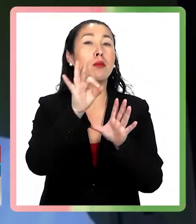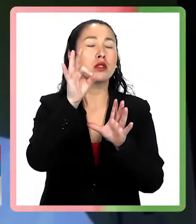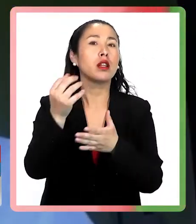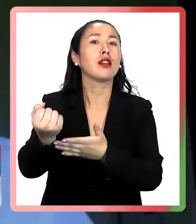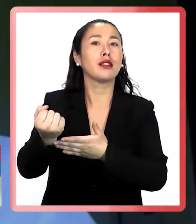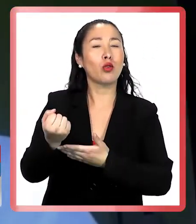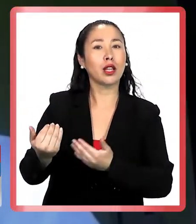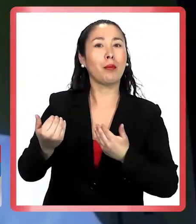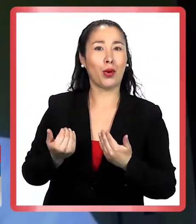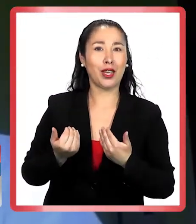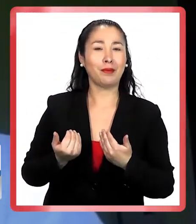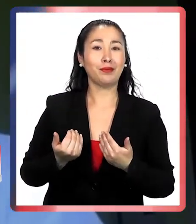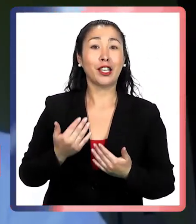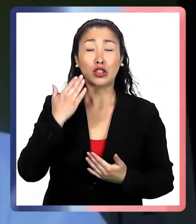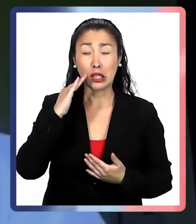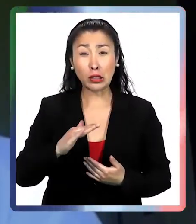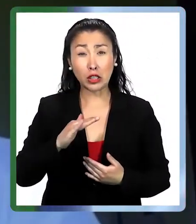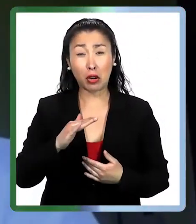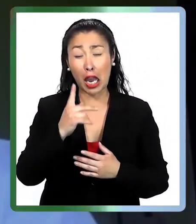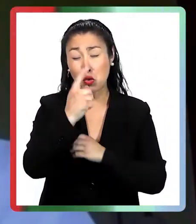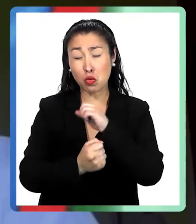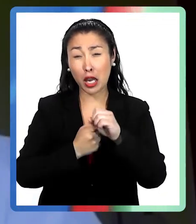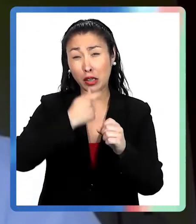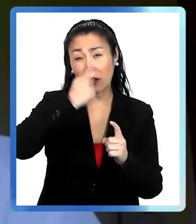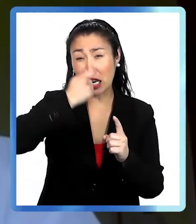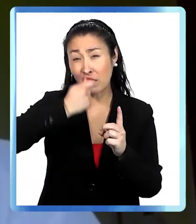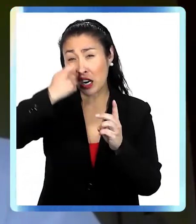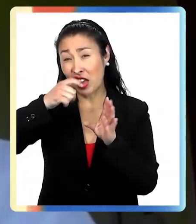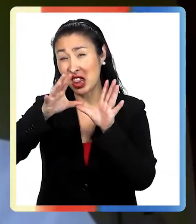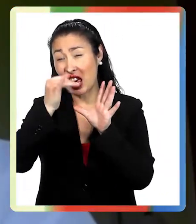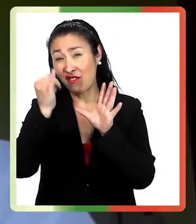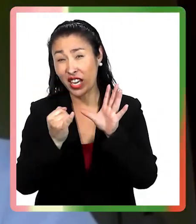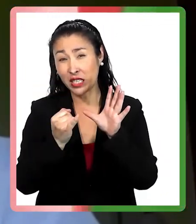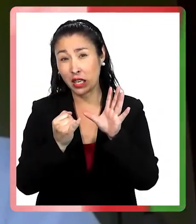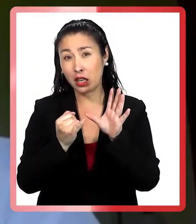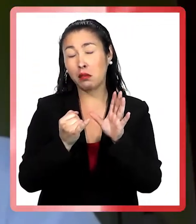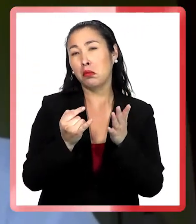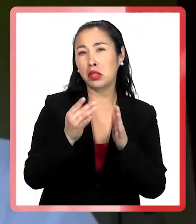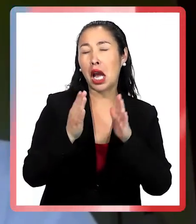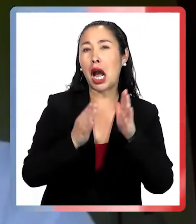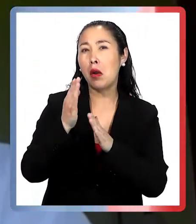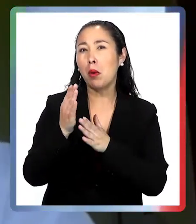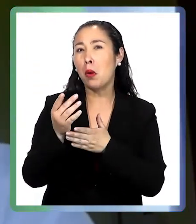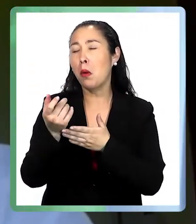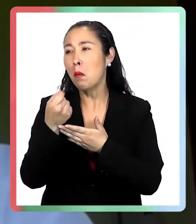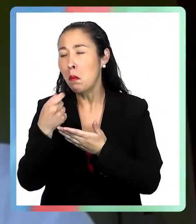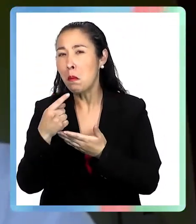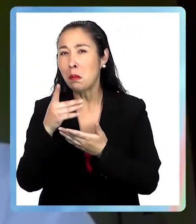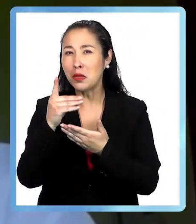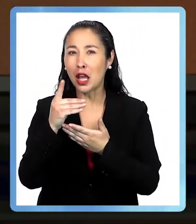10%. O sea, los niños se refrían 10 veces al año, en vez de 10 refrios, se refrían 9 veces, un poquito.